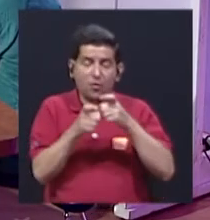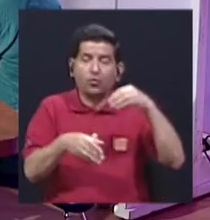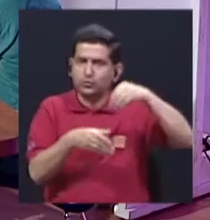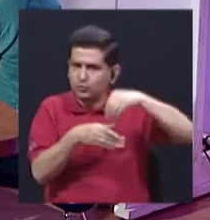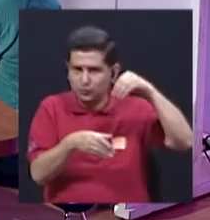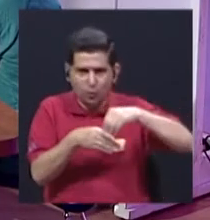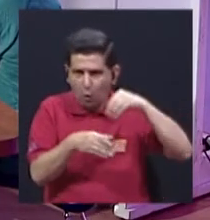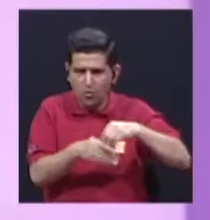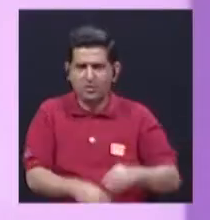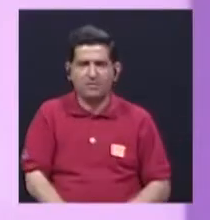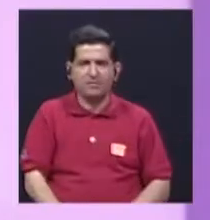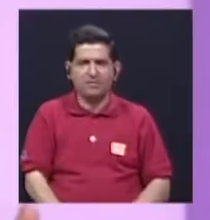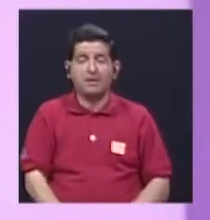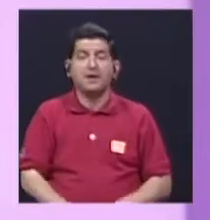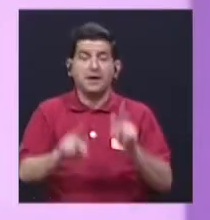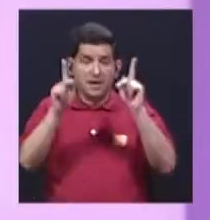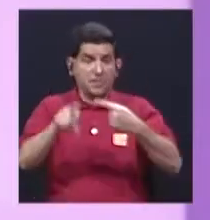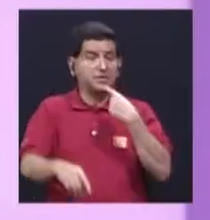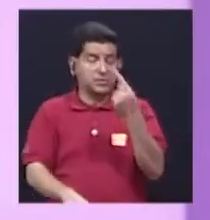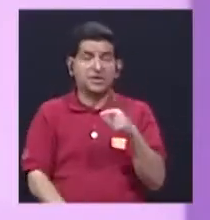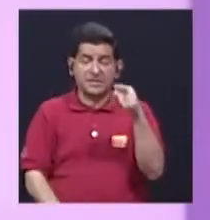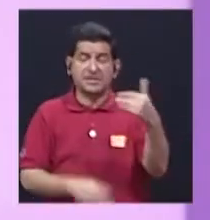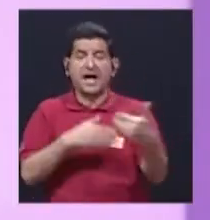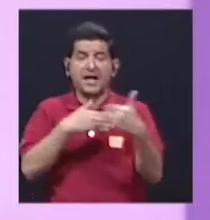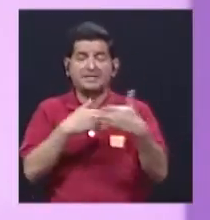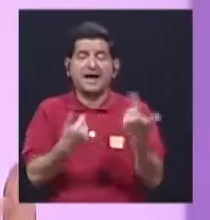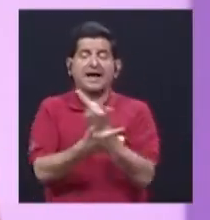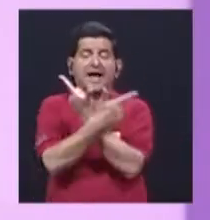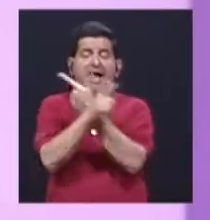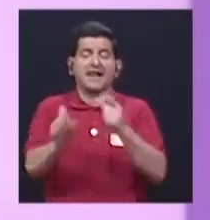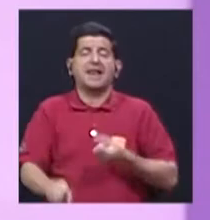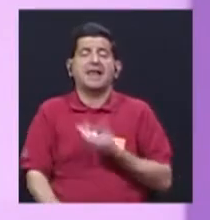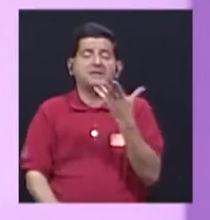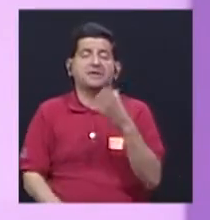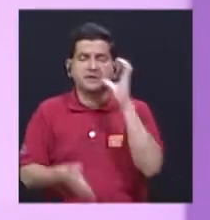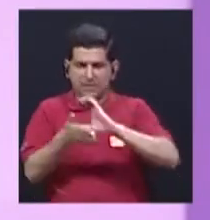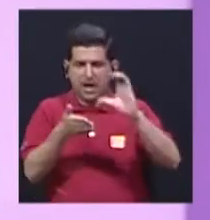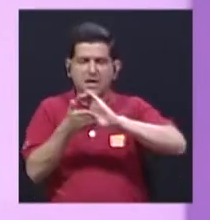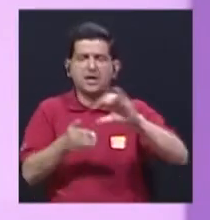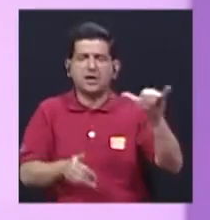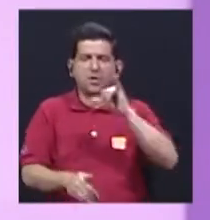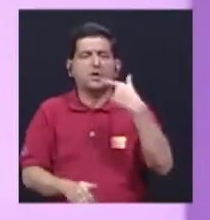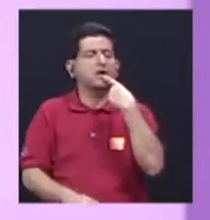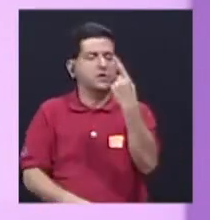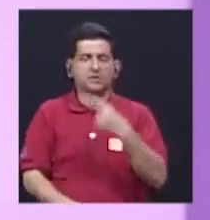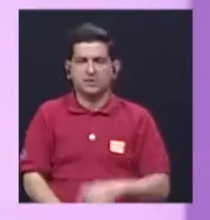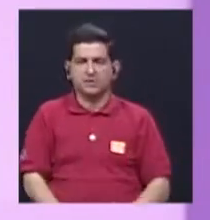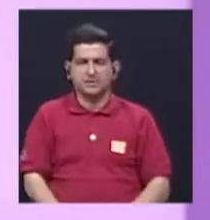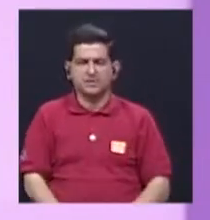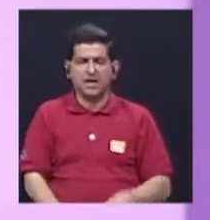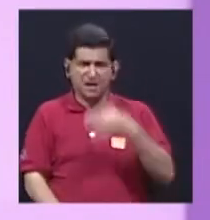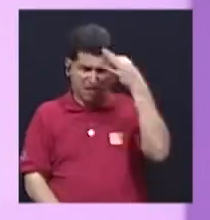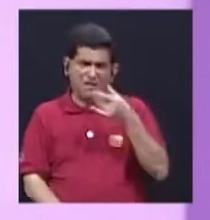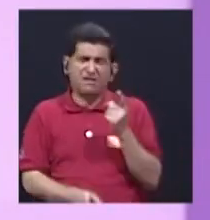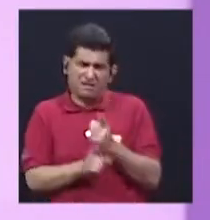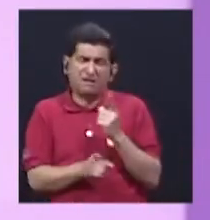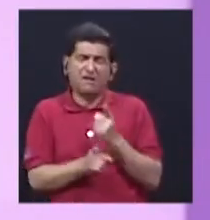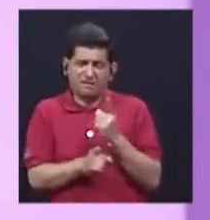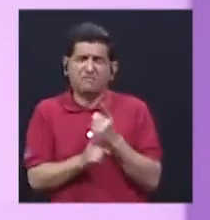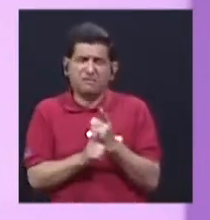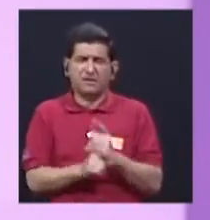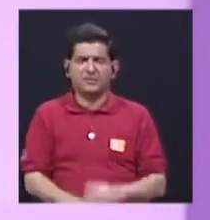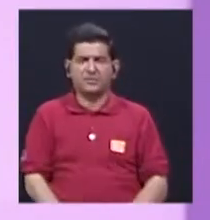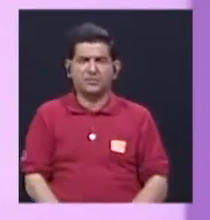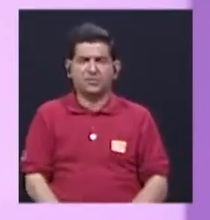creemos que, efectivamente, la gente argumenta que es un ataque a libertad de expresión y el colegio también lo argumenta y podemos considerar que es así, ¿verdad?